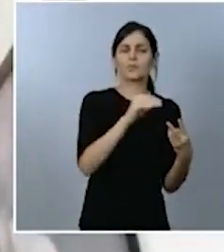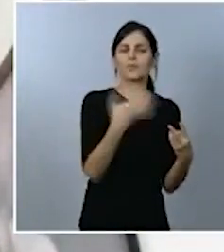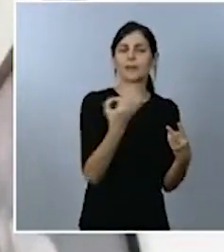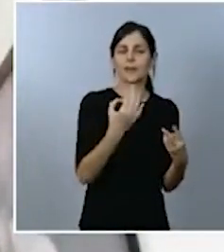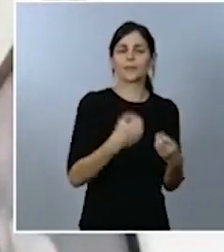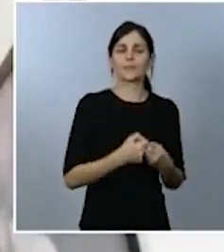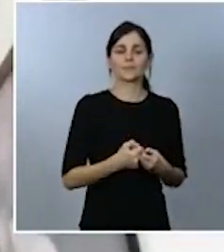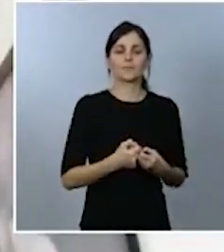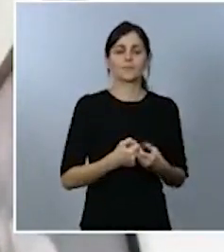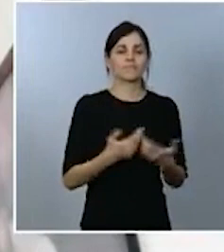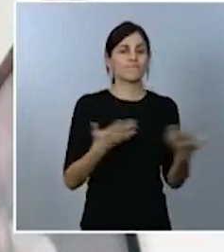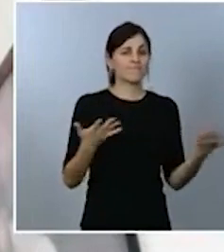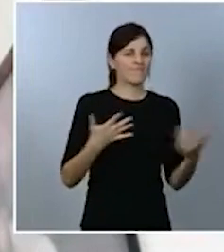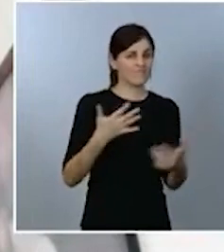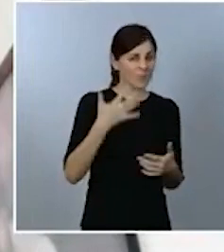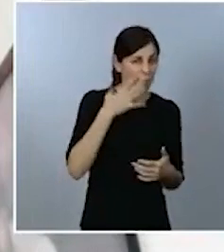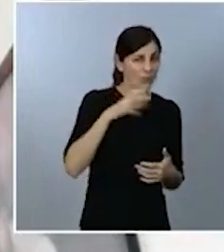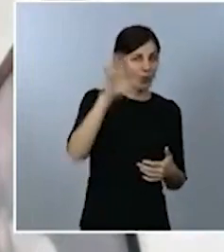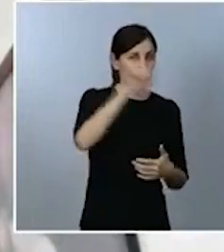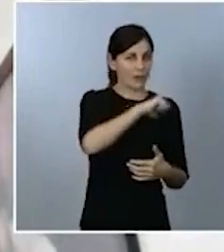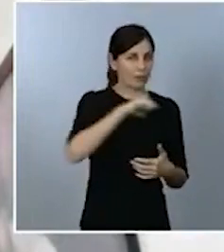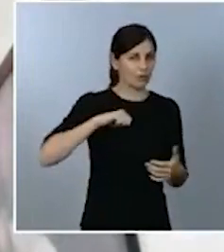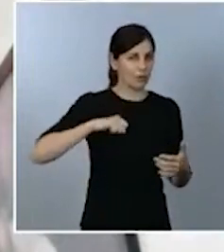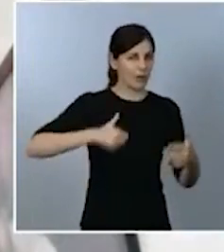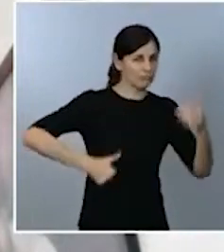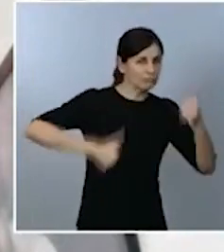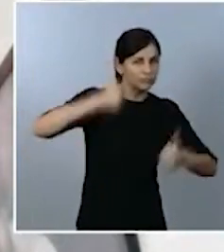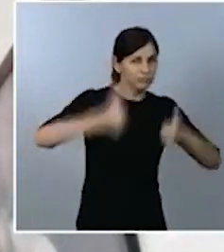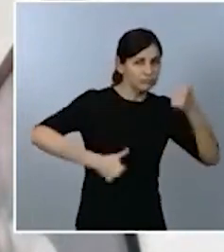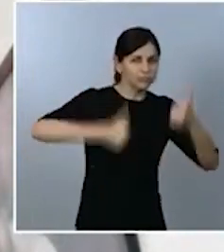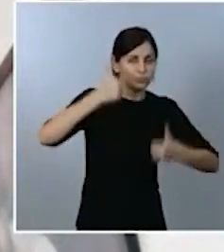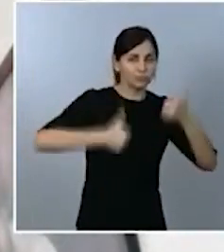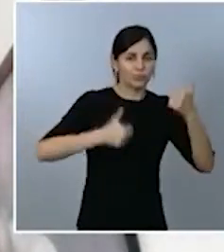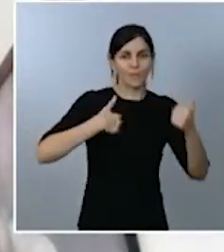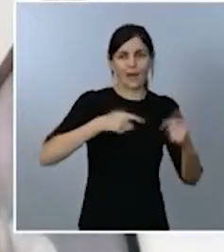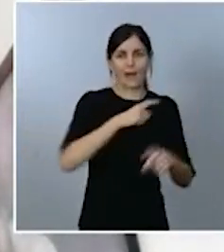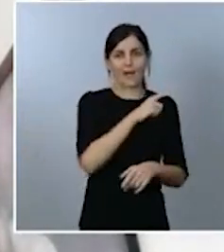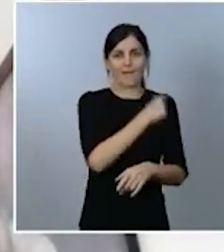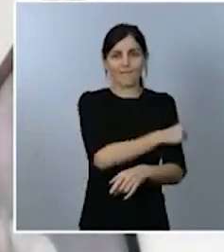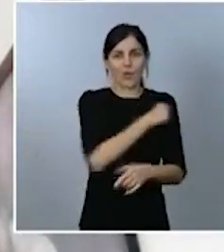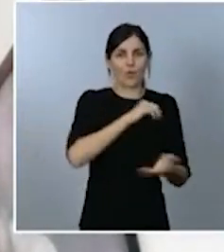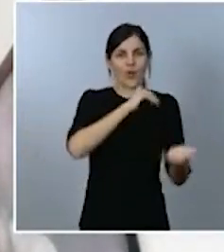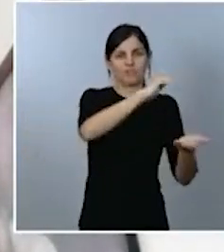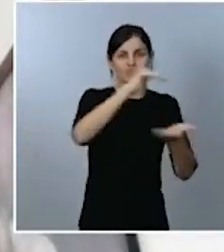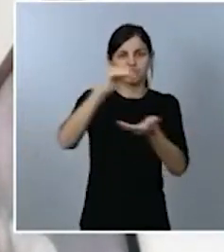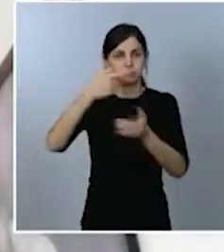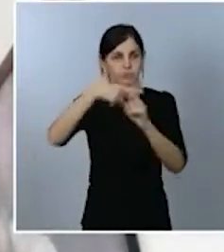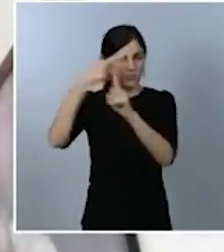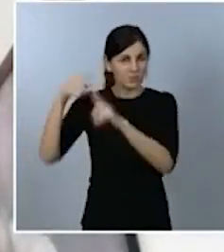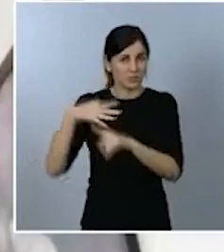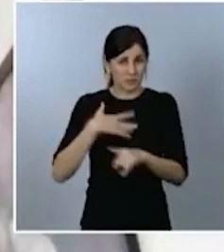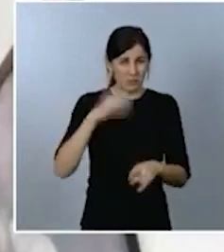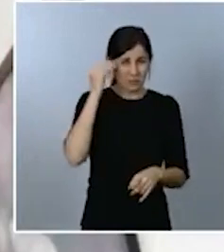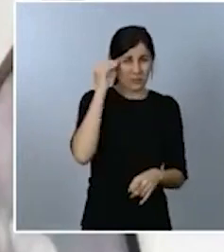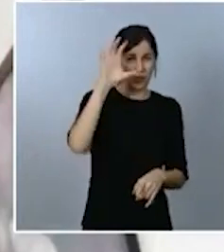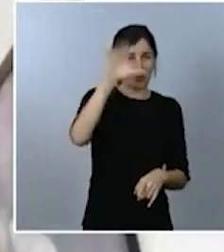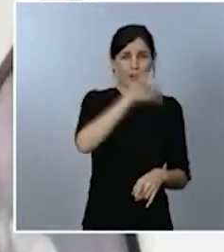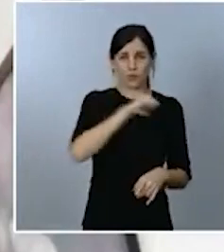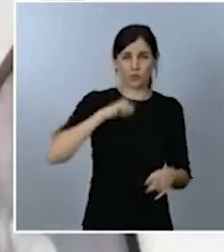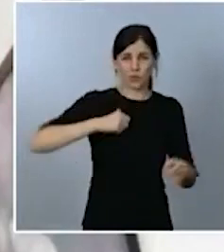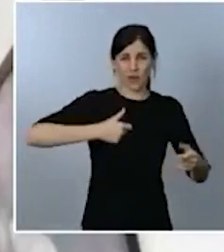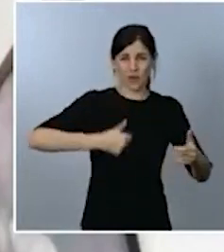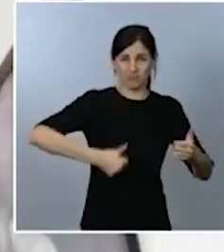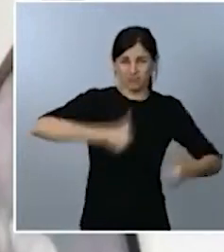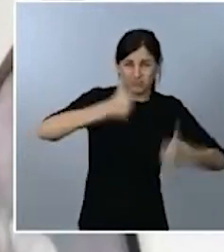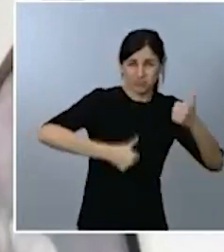disputa entre comunidades autónomas por llevarse su cuota de las posibles vacunas que puedan llegar a España y al ministro Marlaska quería preguntarle